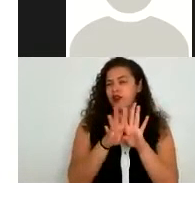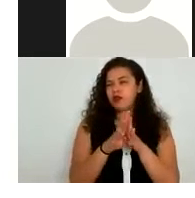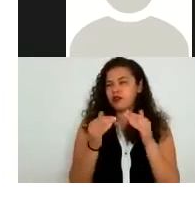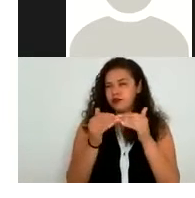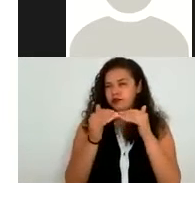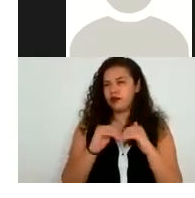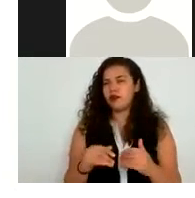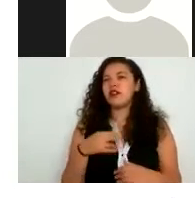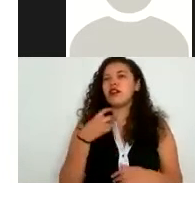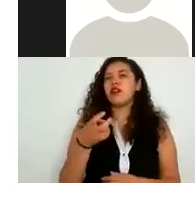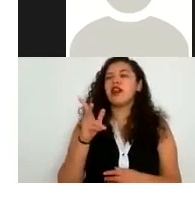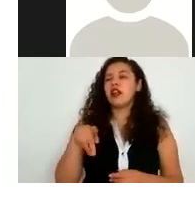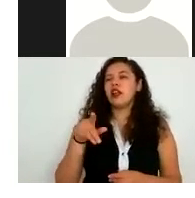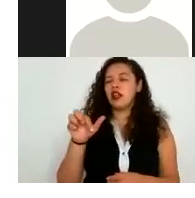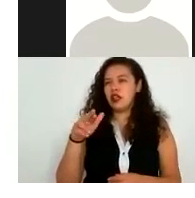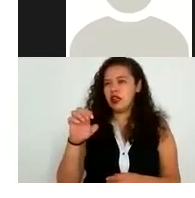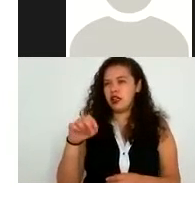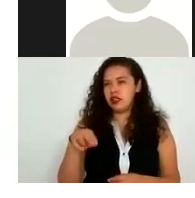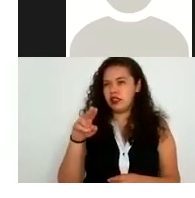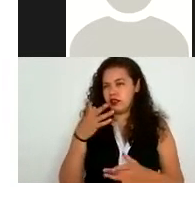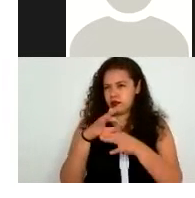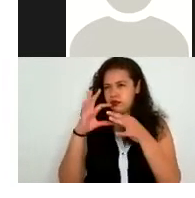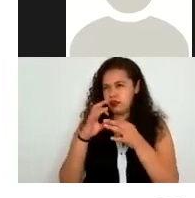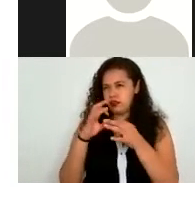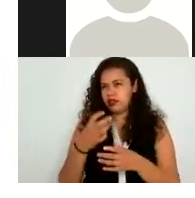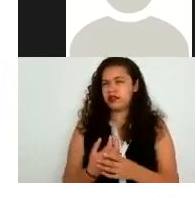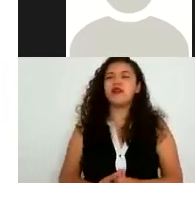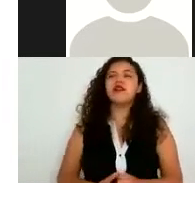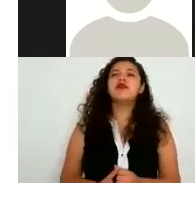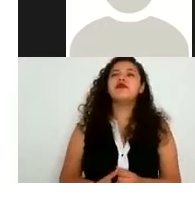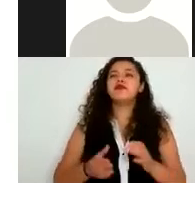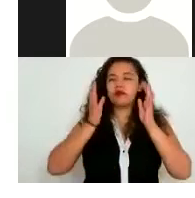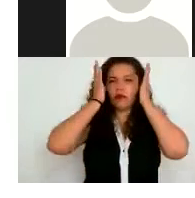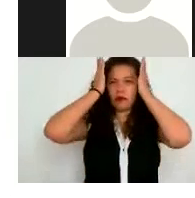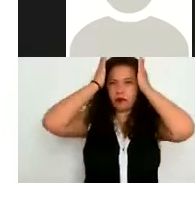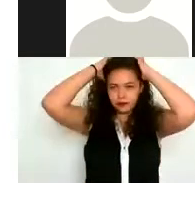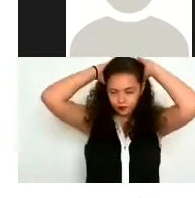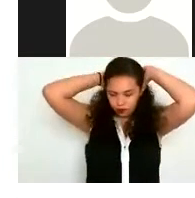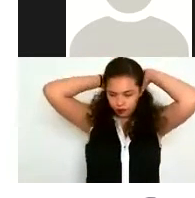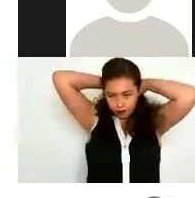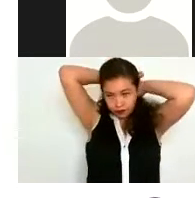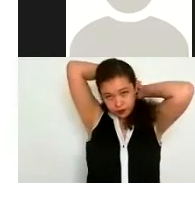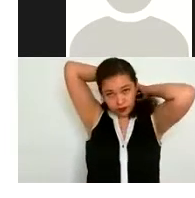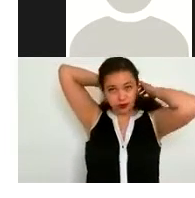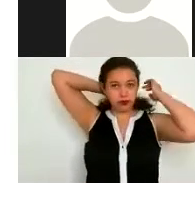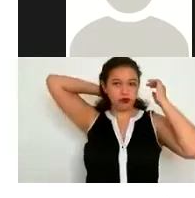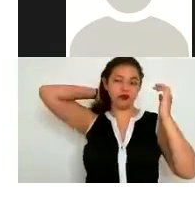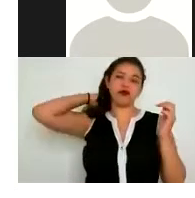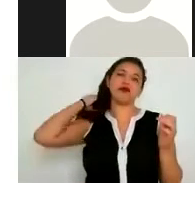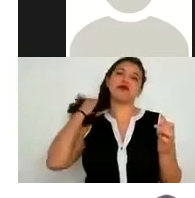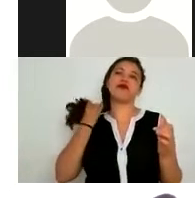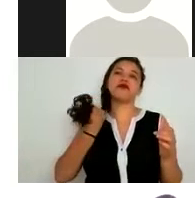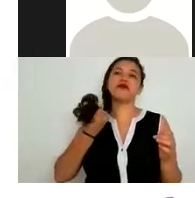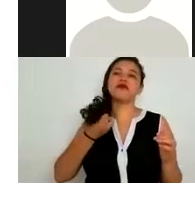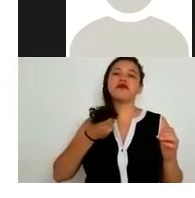les va a explicar este principio gracias no de qué Nancy gracias a ti el principio de finalidad pues refiere que el